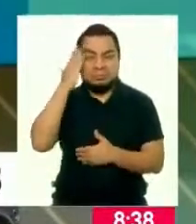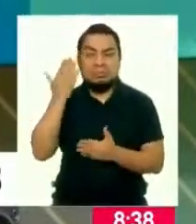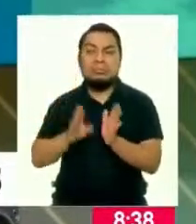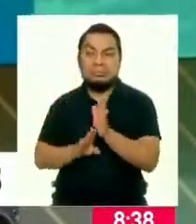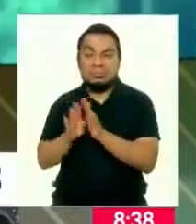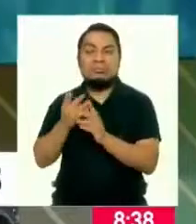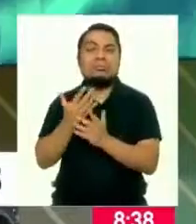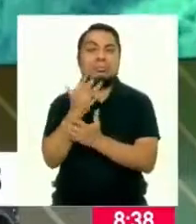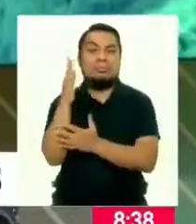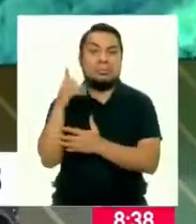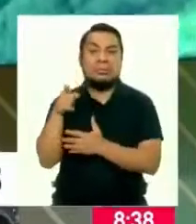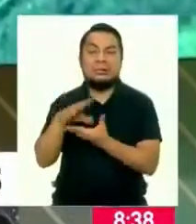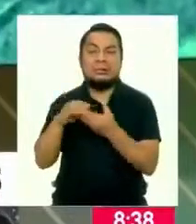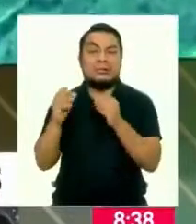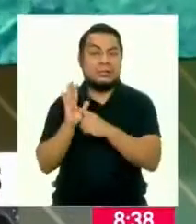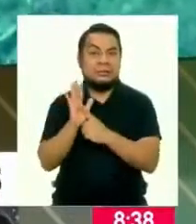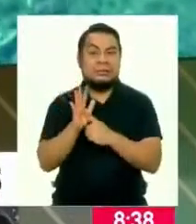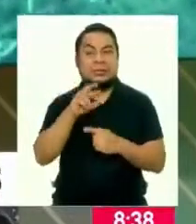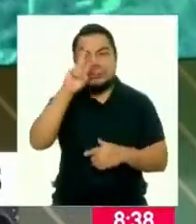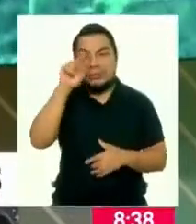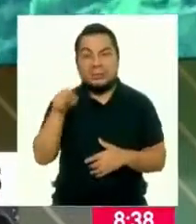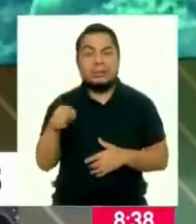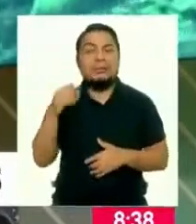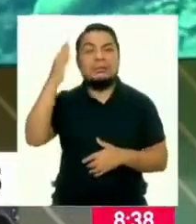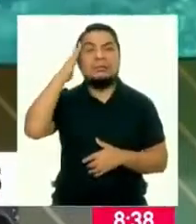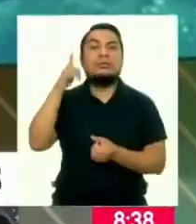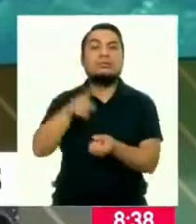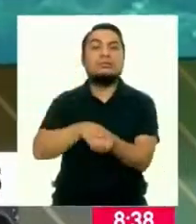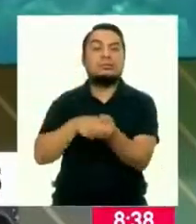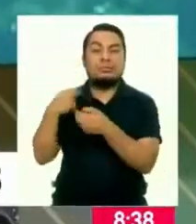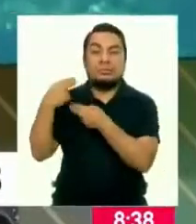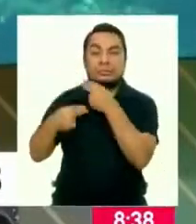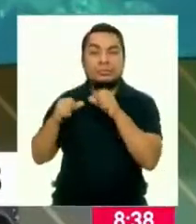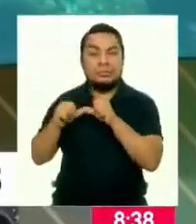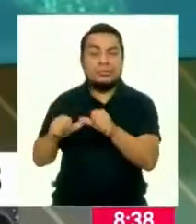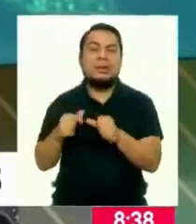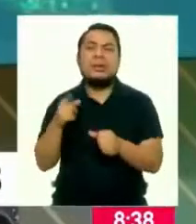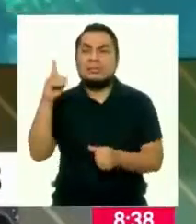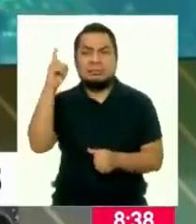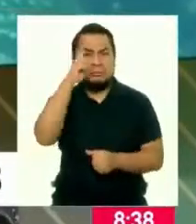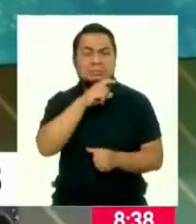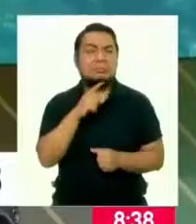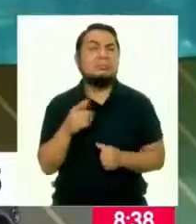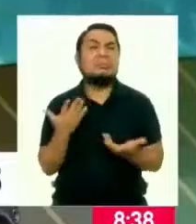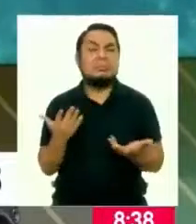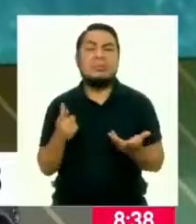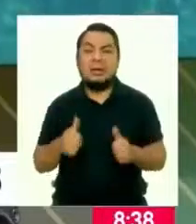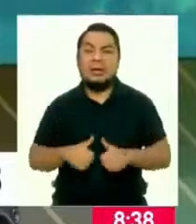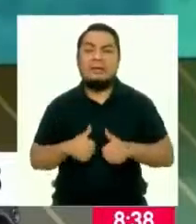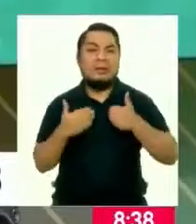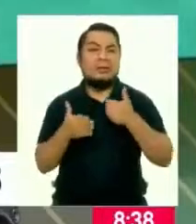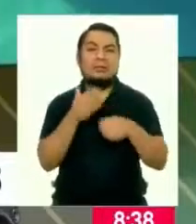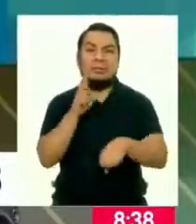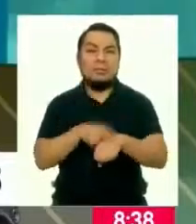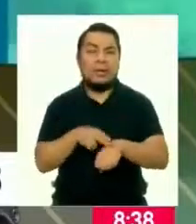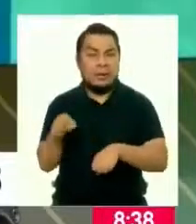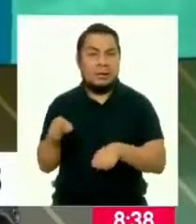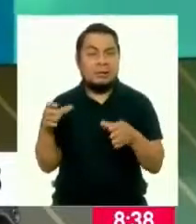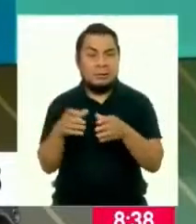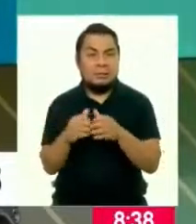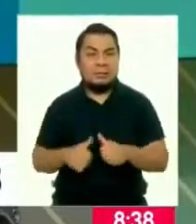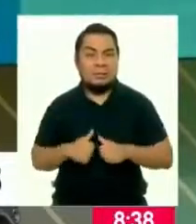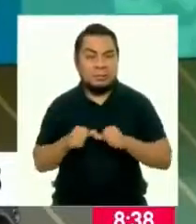historia en el Perú, que ellos han sabido convivir con esas amenazas que tiene el clima, pero además han sabido